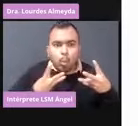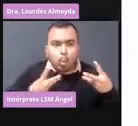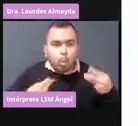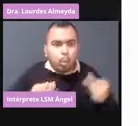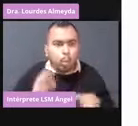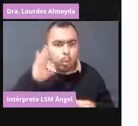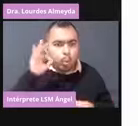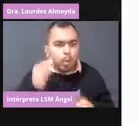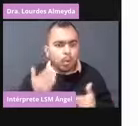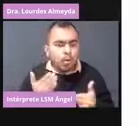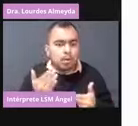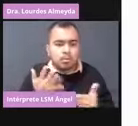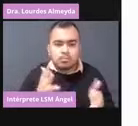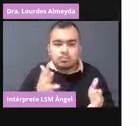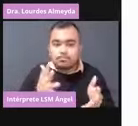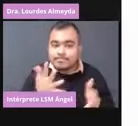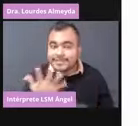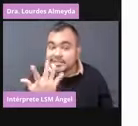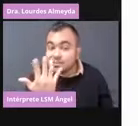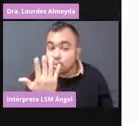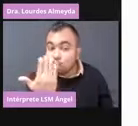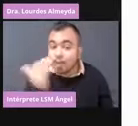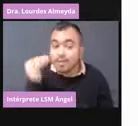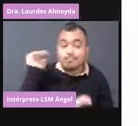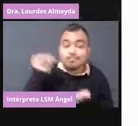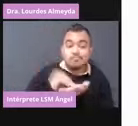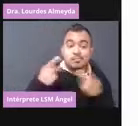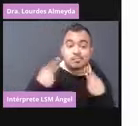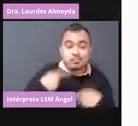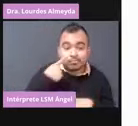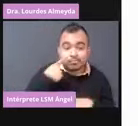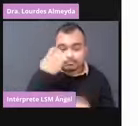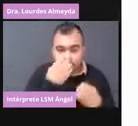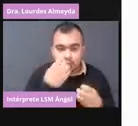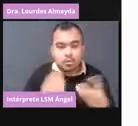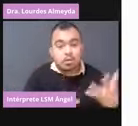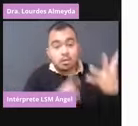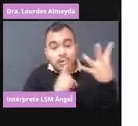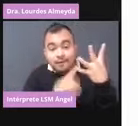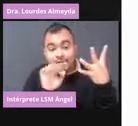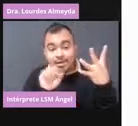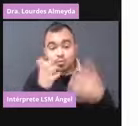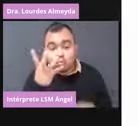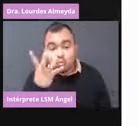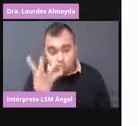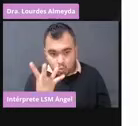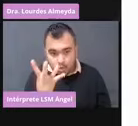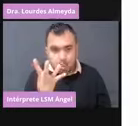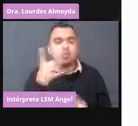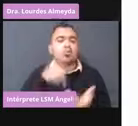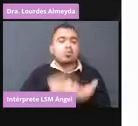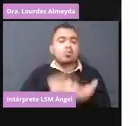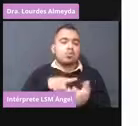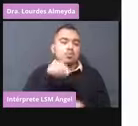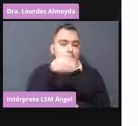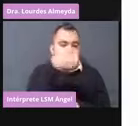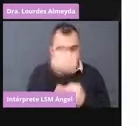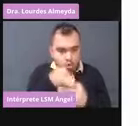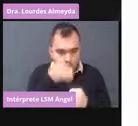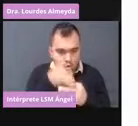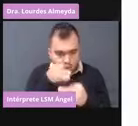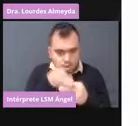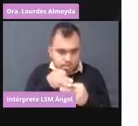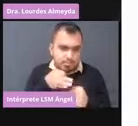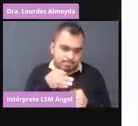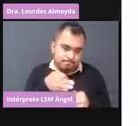más de 50.000 personas. Y la cuarta es la que estamos aplicando ahora. Se ha visto